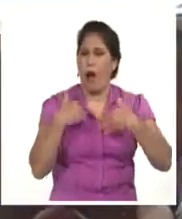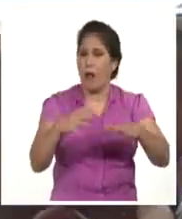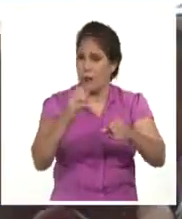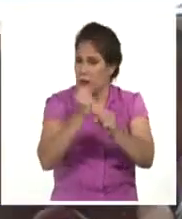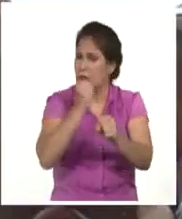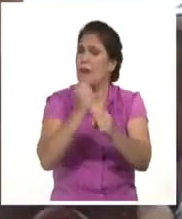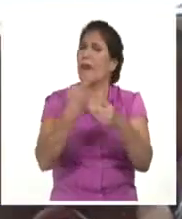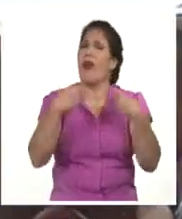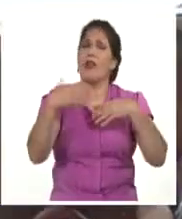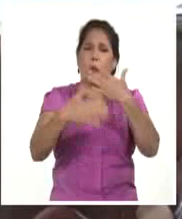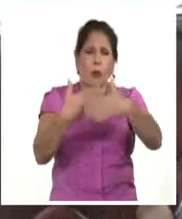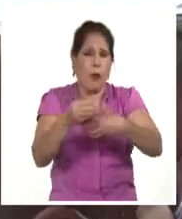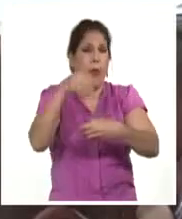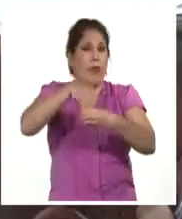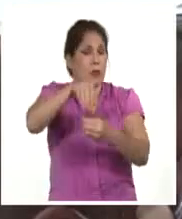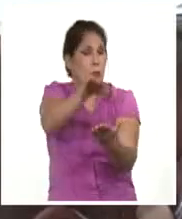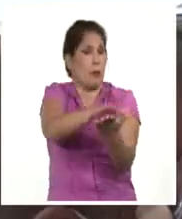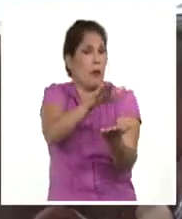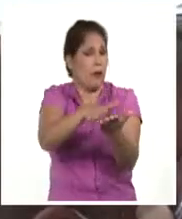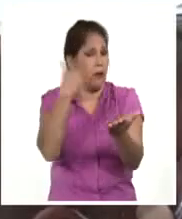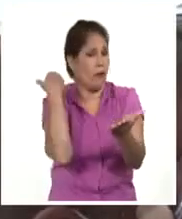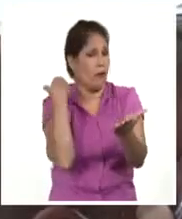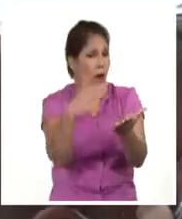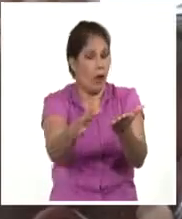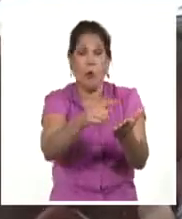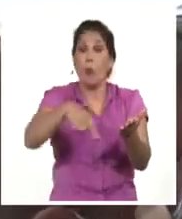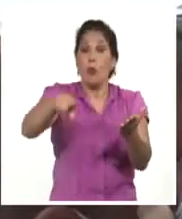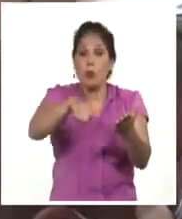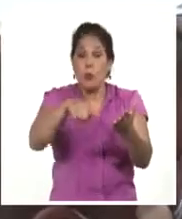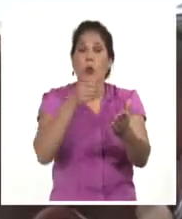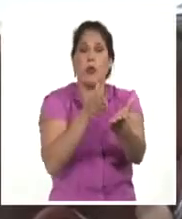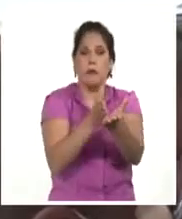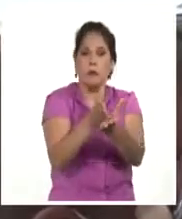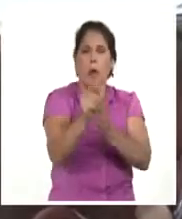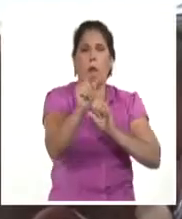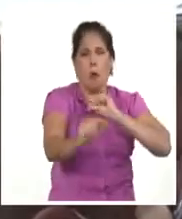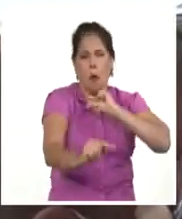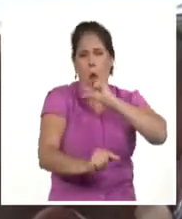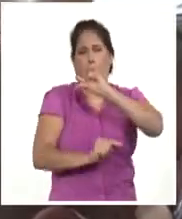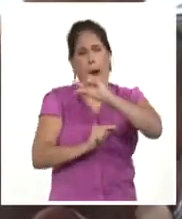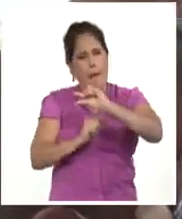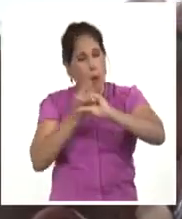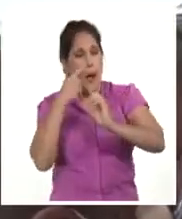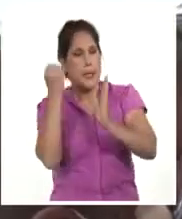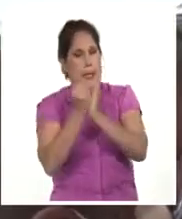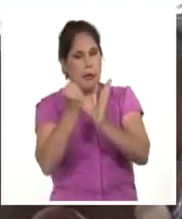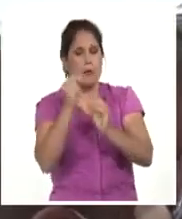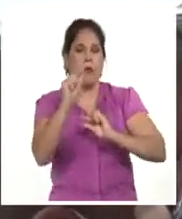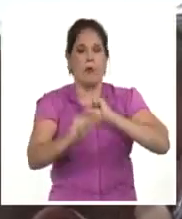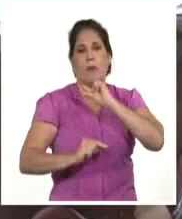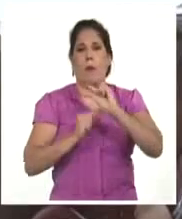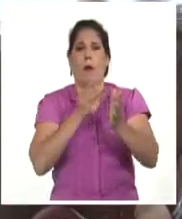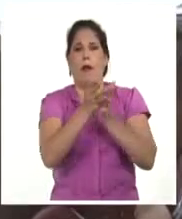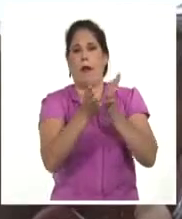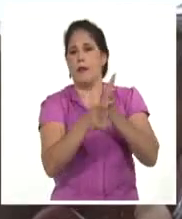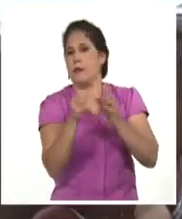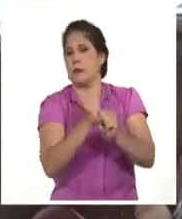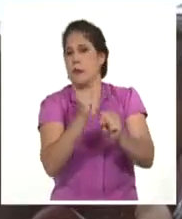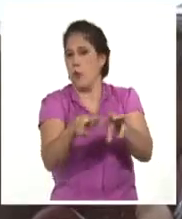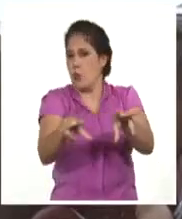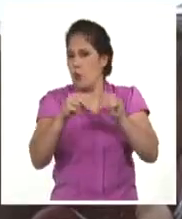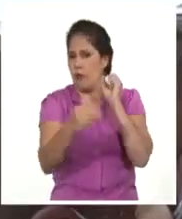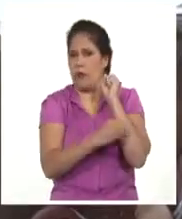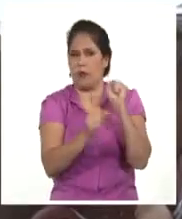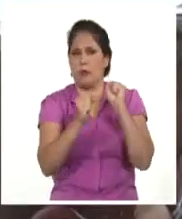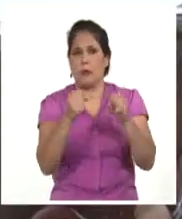tenemos muchos problemas, muchas cosas por resolver pero creo que estamos en un camino ya con la estrategia que se ha aprobado y en la medida que se va implementando de ir